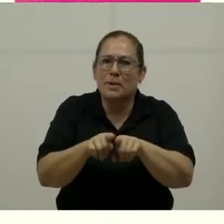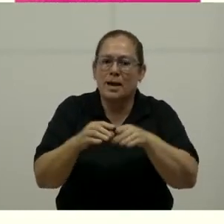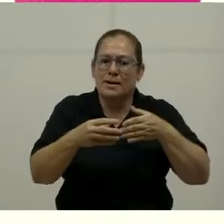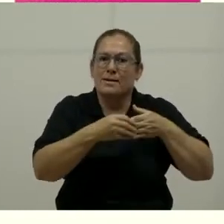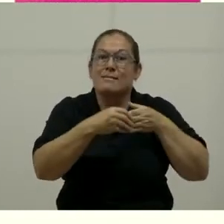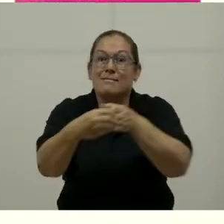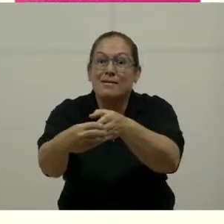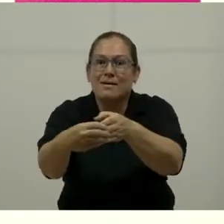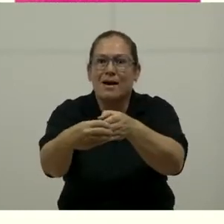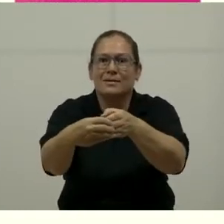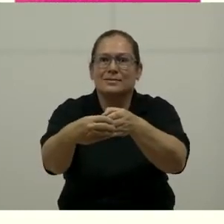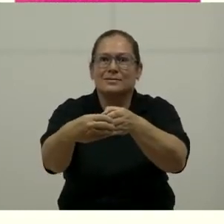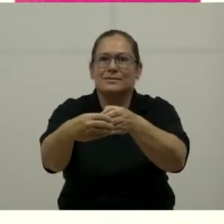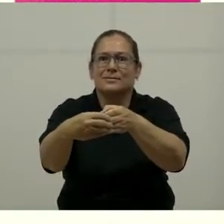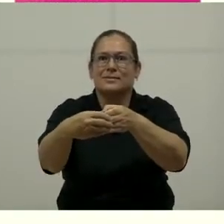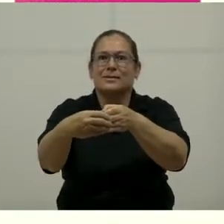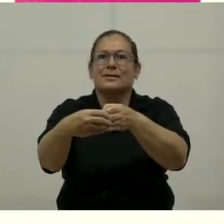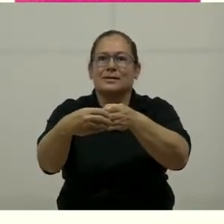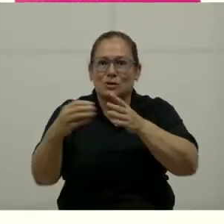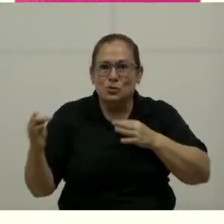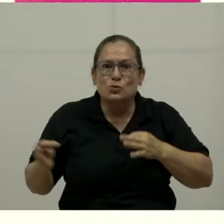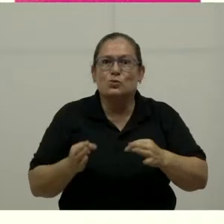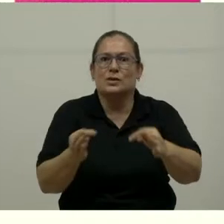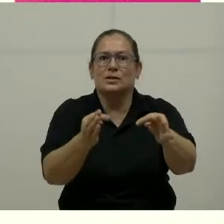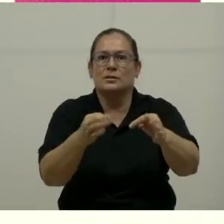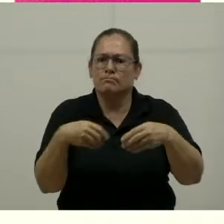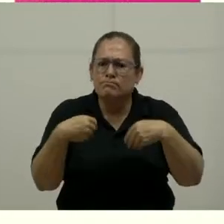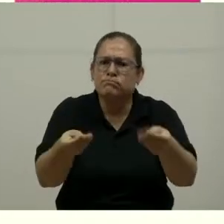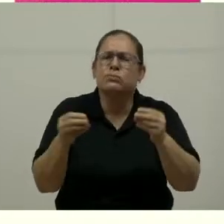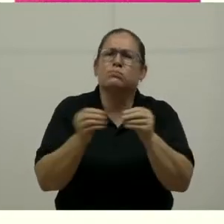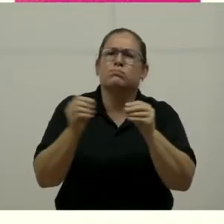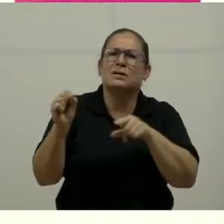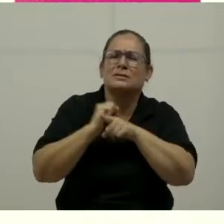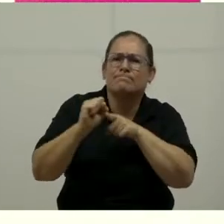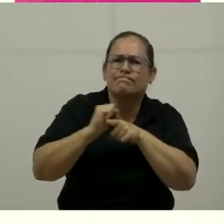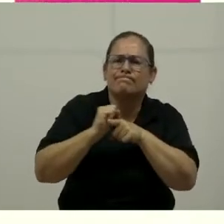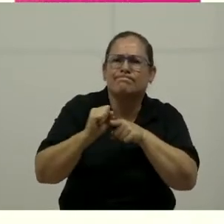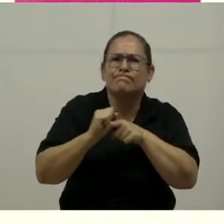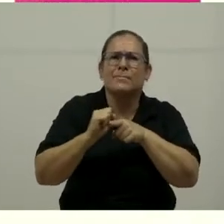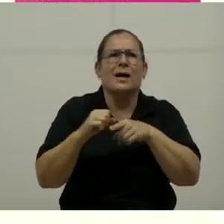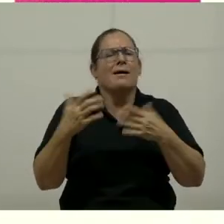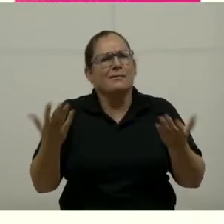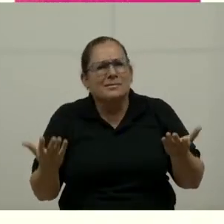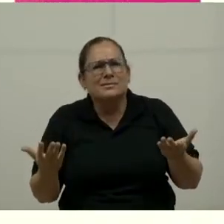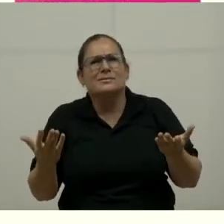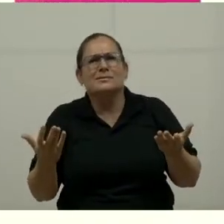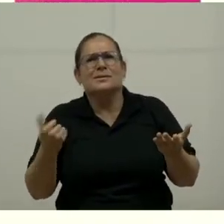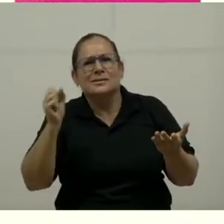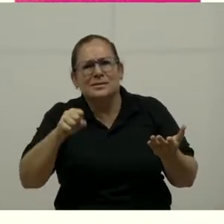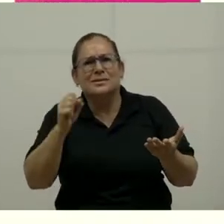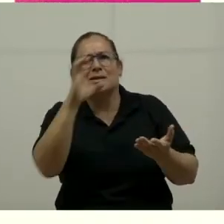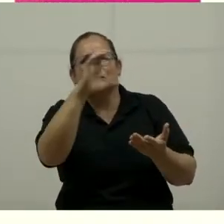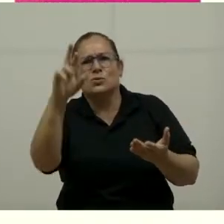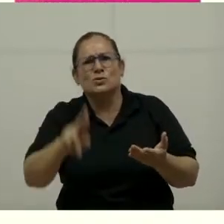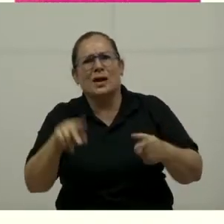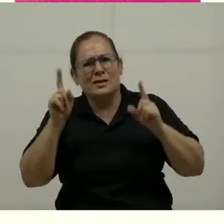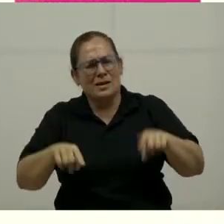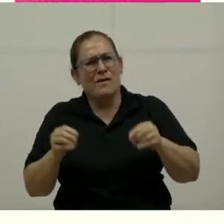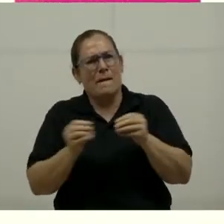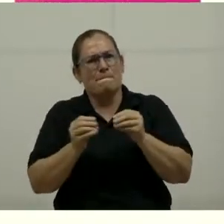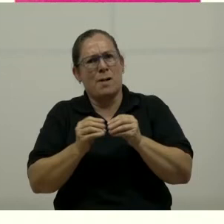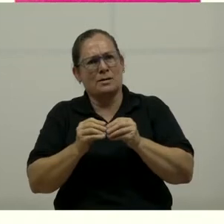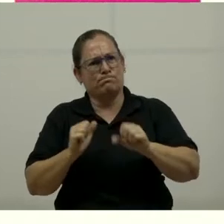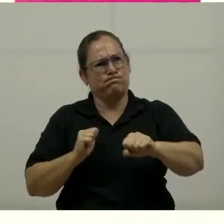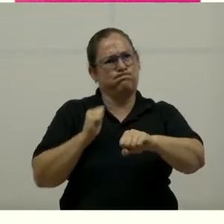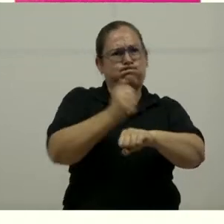turísticos, brindarles las plataformas de capacitación. Queremos, Angie, que Costa Rica se posicione como otros destinos alrededor